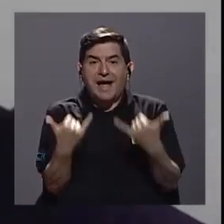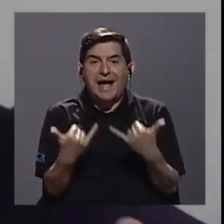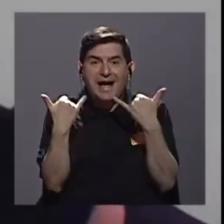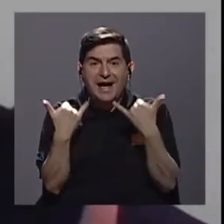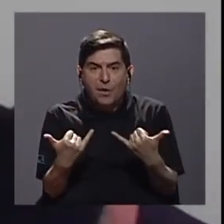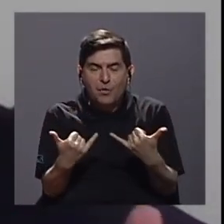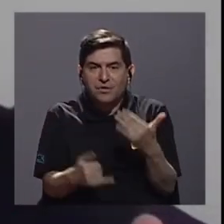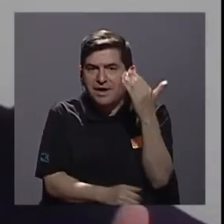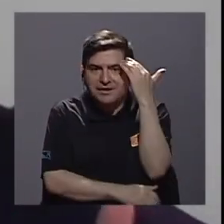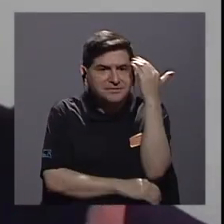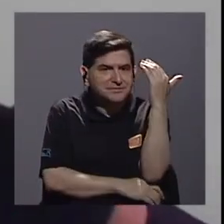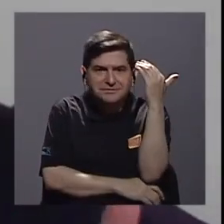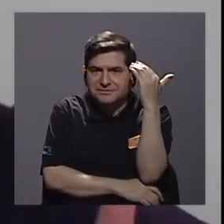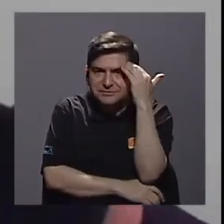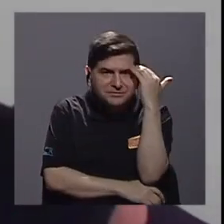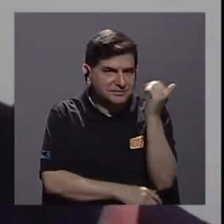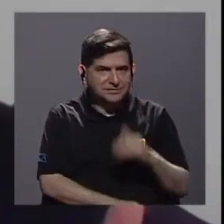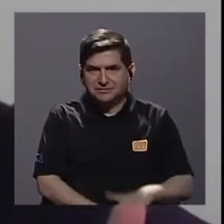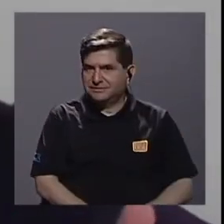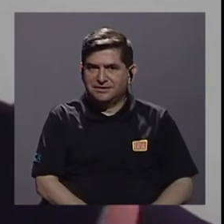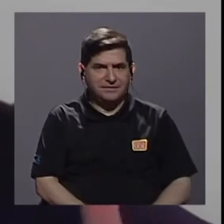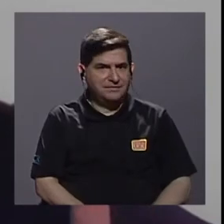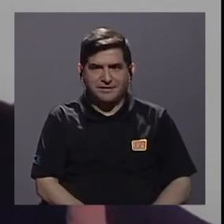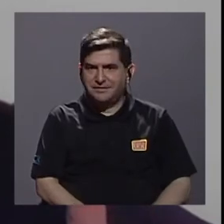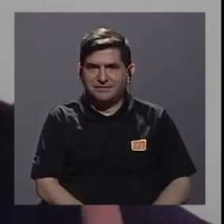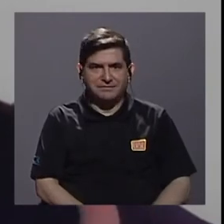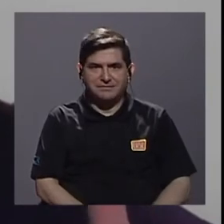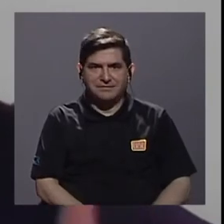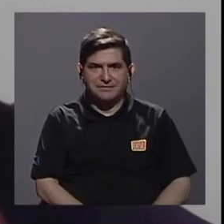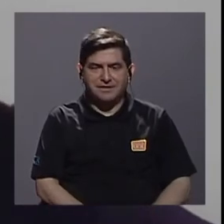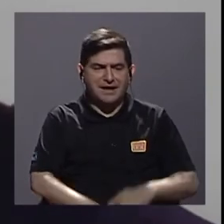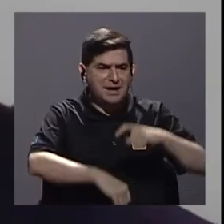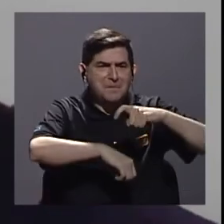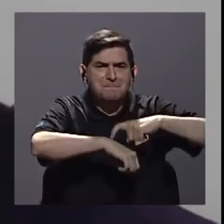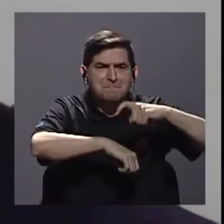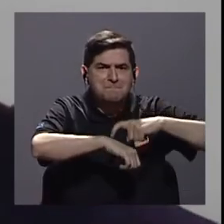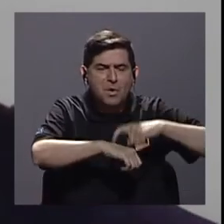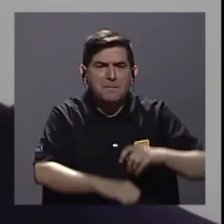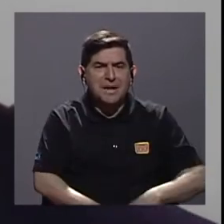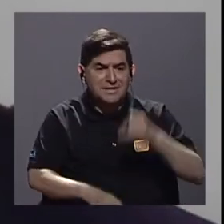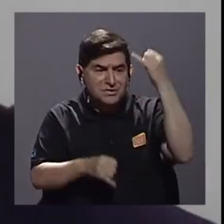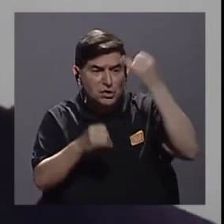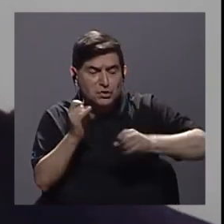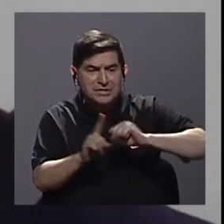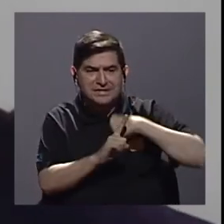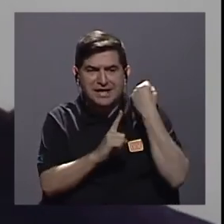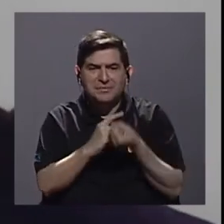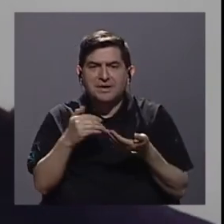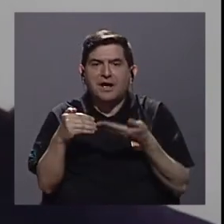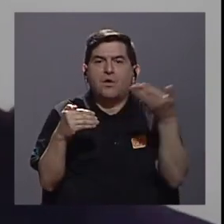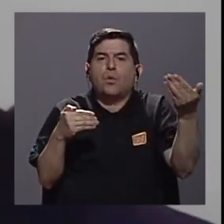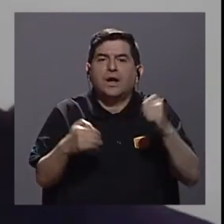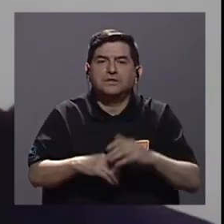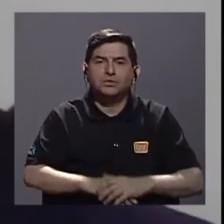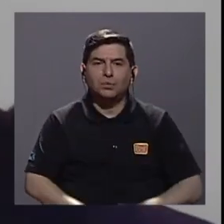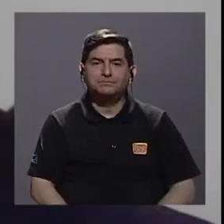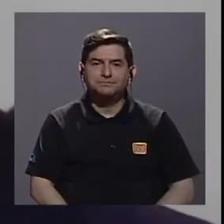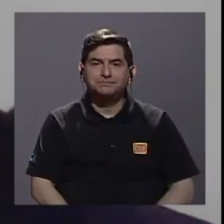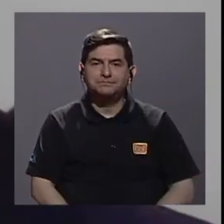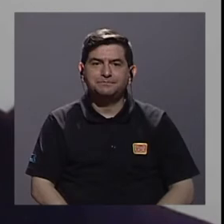no conocemos, ¿verdad?, cuál es, o sea, cuándo va a haber un fin de esta situación. Entonces,